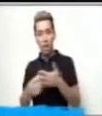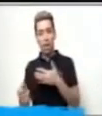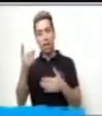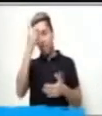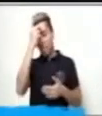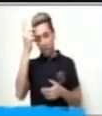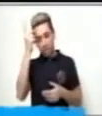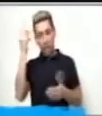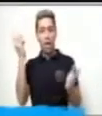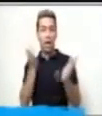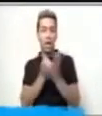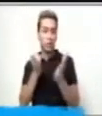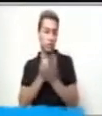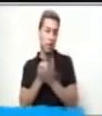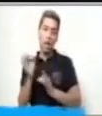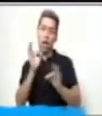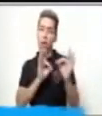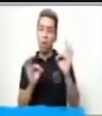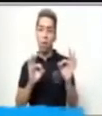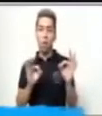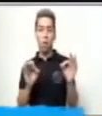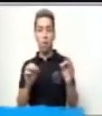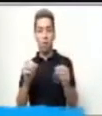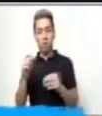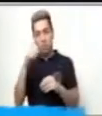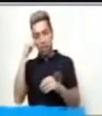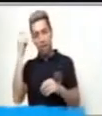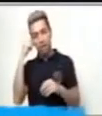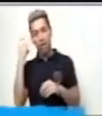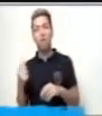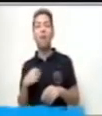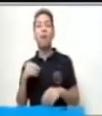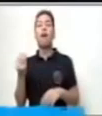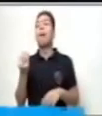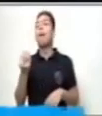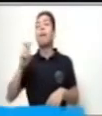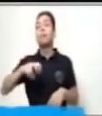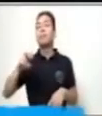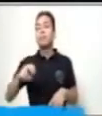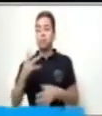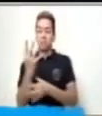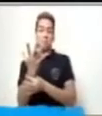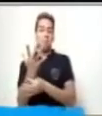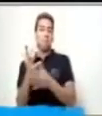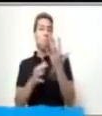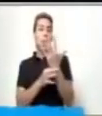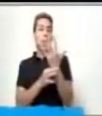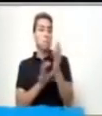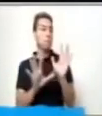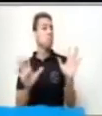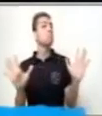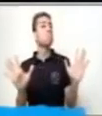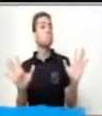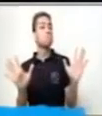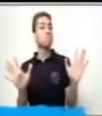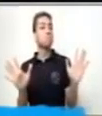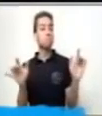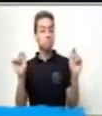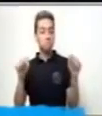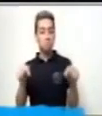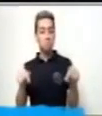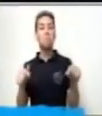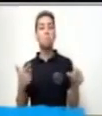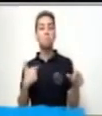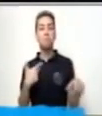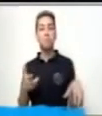escolar o trabajo. ¿Qué necesitamos nuevamente? Nuestras manos. En esta ocasión, traigo una